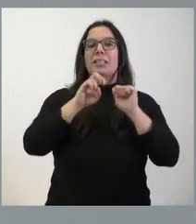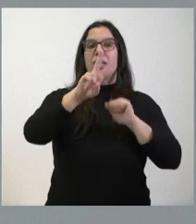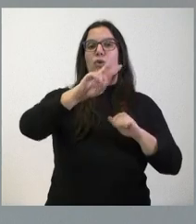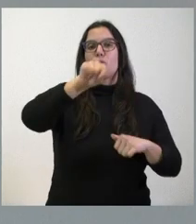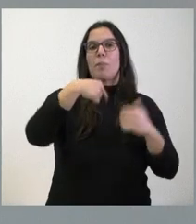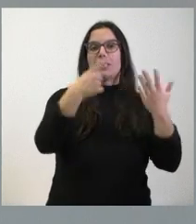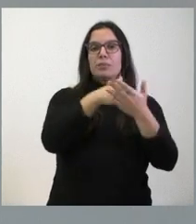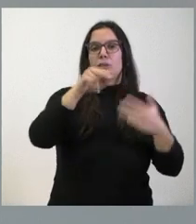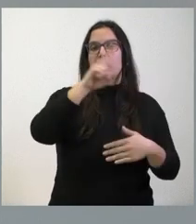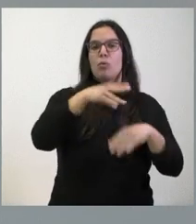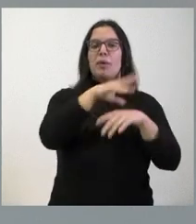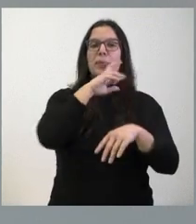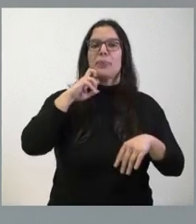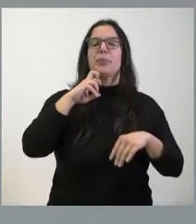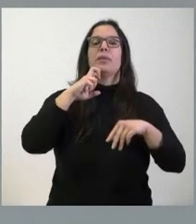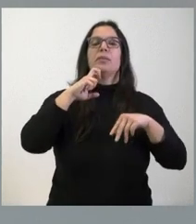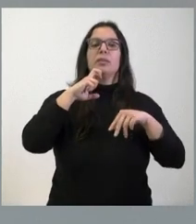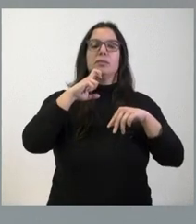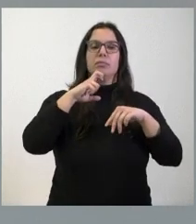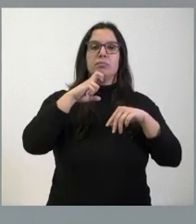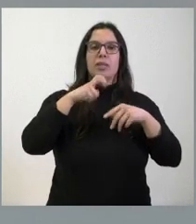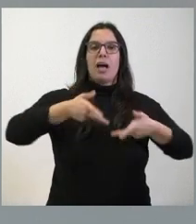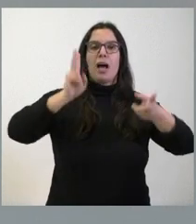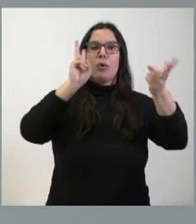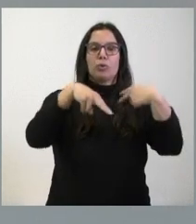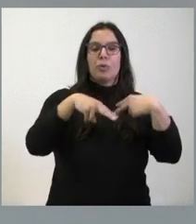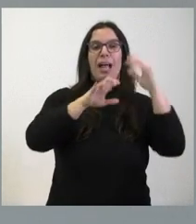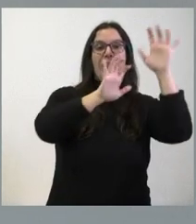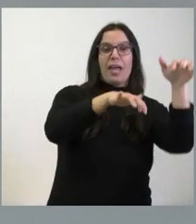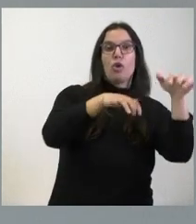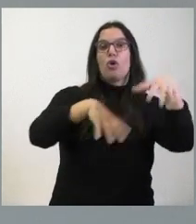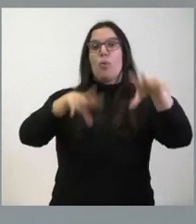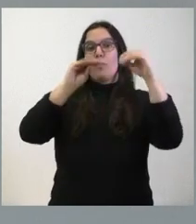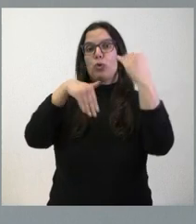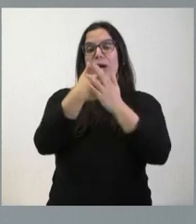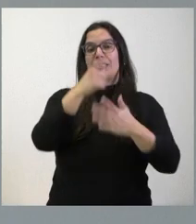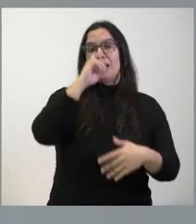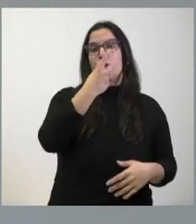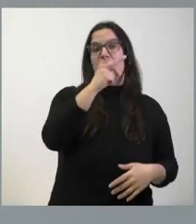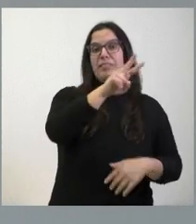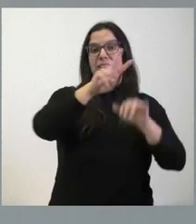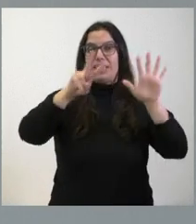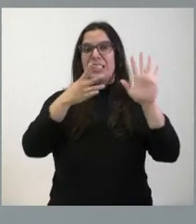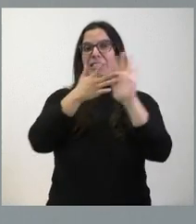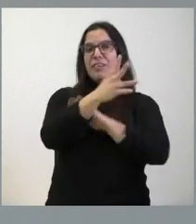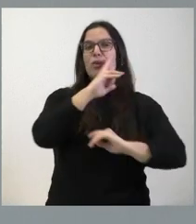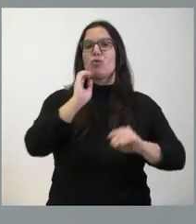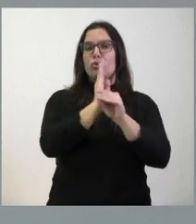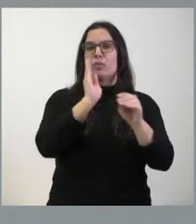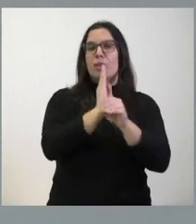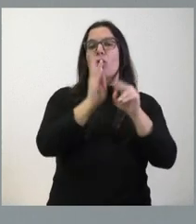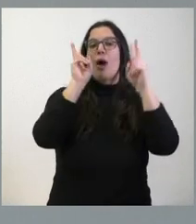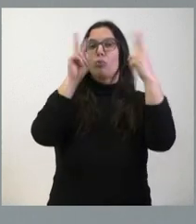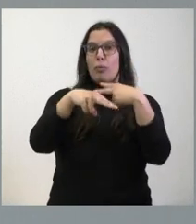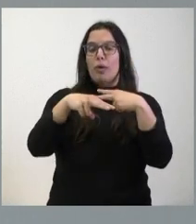de euros para la conservación integral de la autovía León-Burgos hasta el año 2027. Estamos hablando de la conservación de una autovía